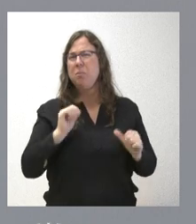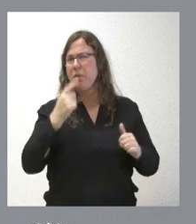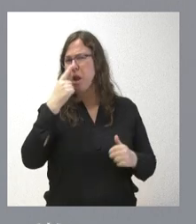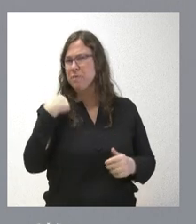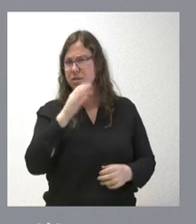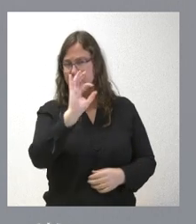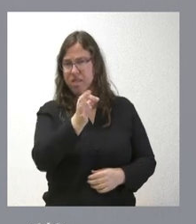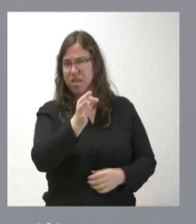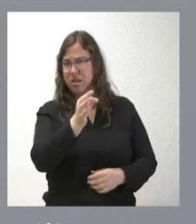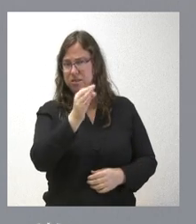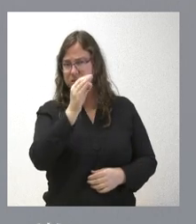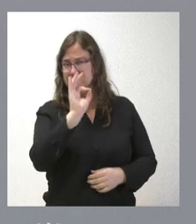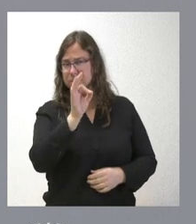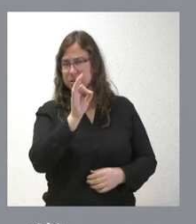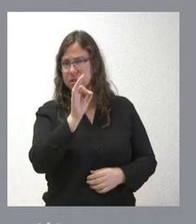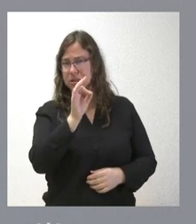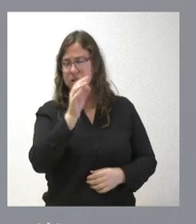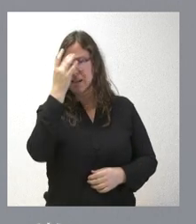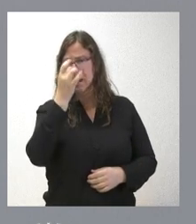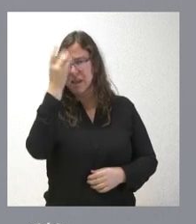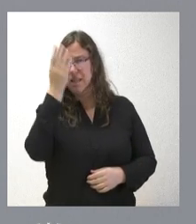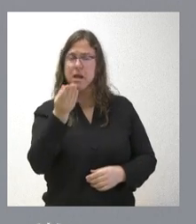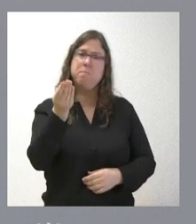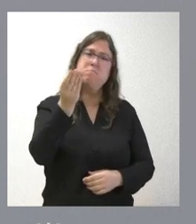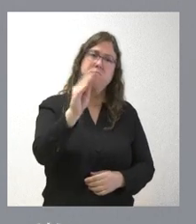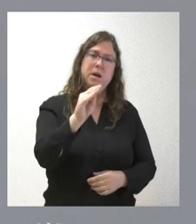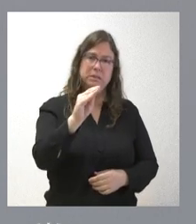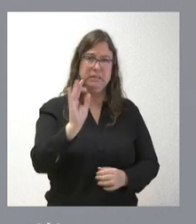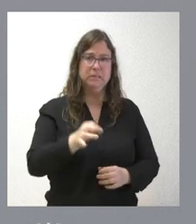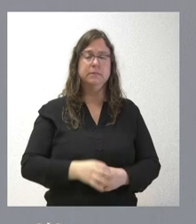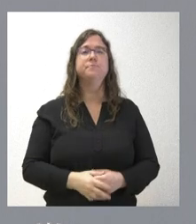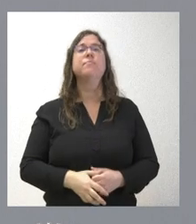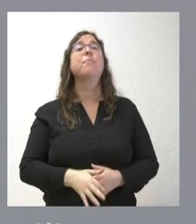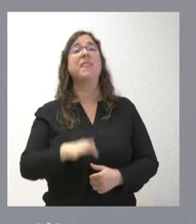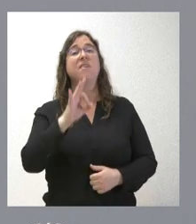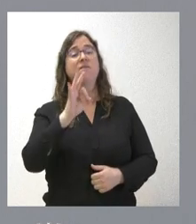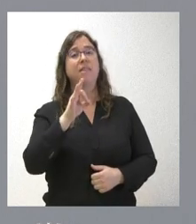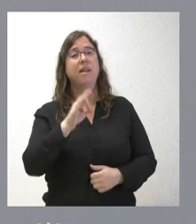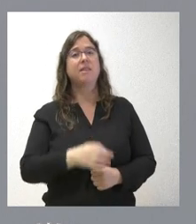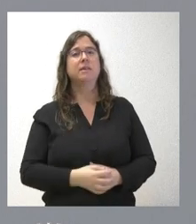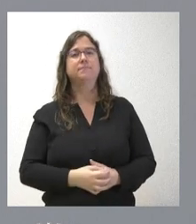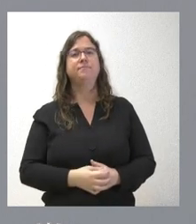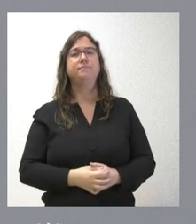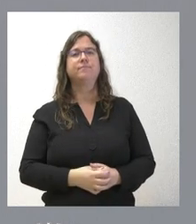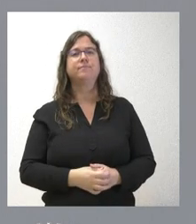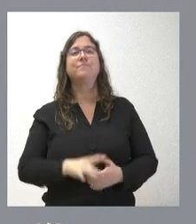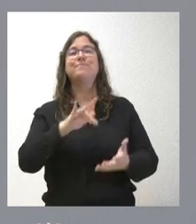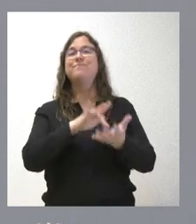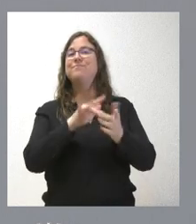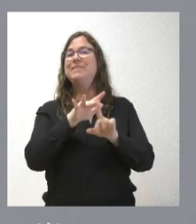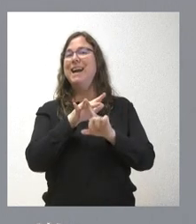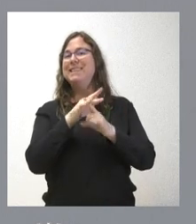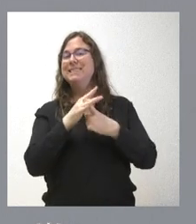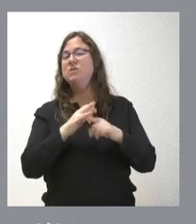pasado, si no recuerdo mal esta idea de dar ese complemento durante estas jornadas. Es verdad que será una circunstancia